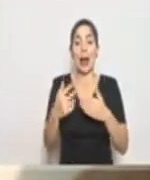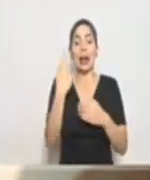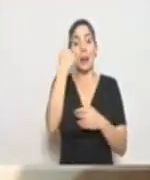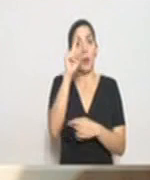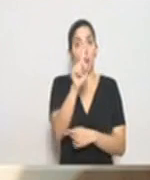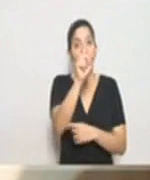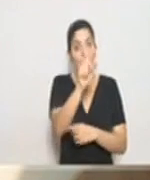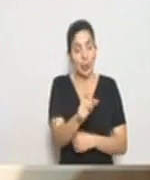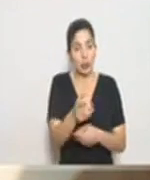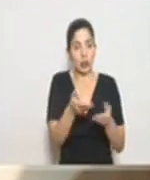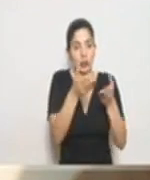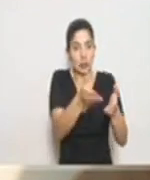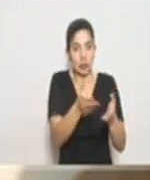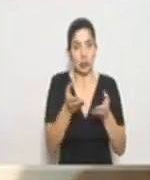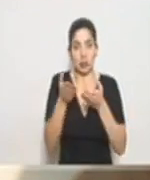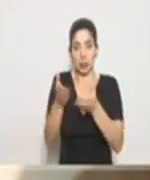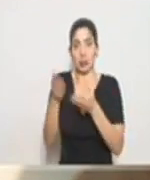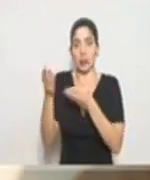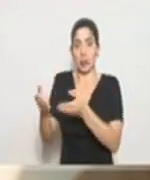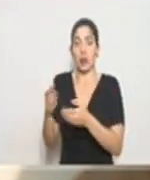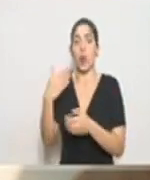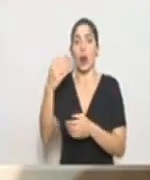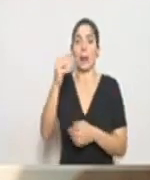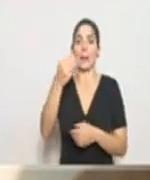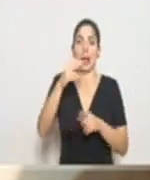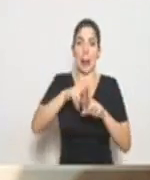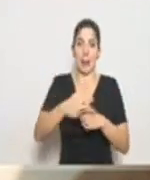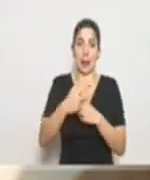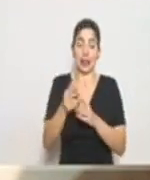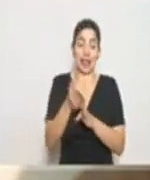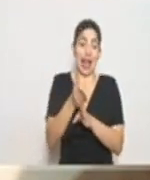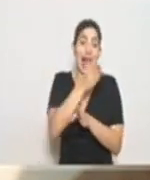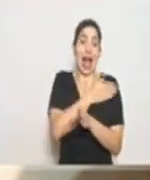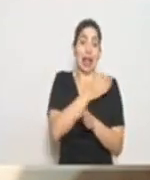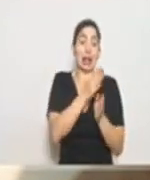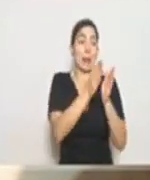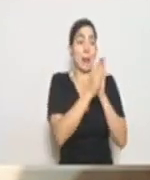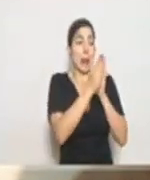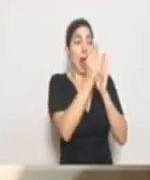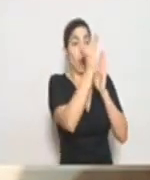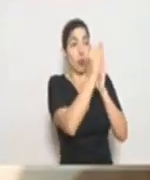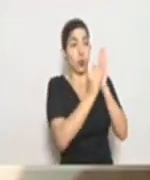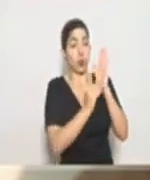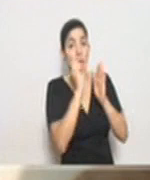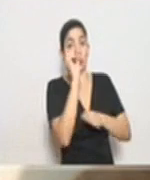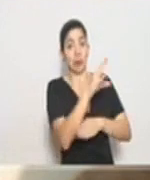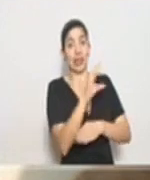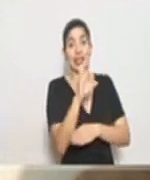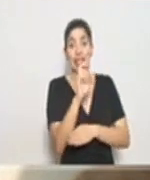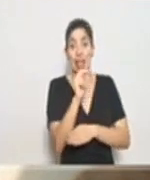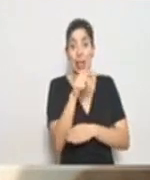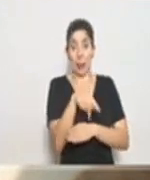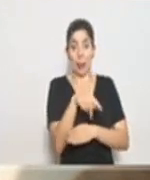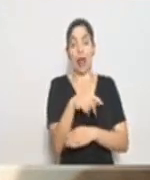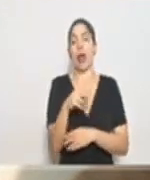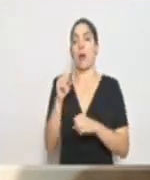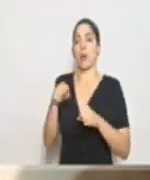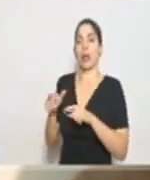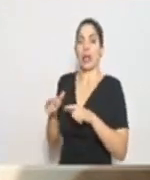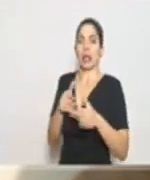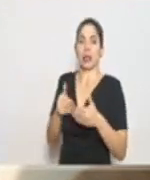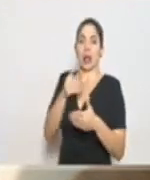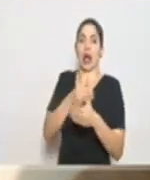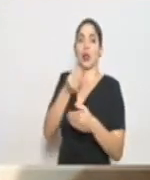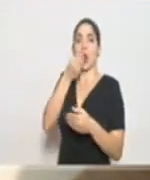persona para entregar a partir del miércoles. Entre antes se hagan los pedidos al CNP, pues antes se podrá hacer la entrega de la alimentación